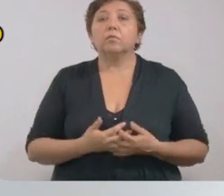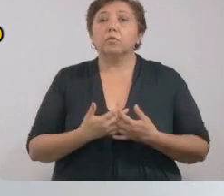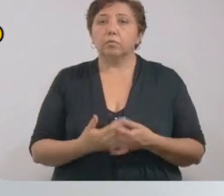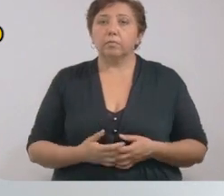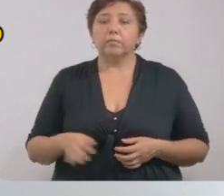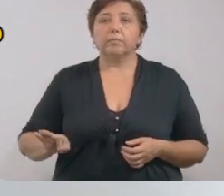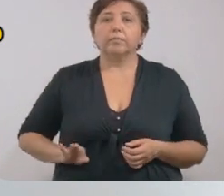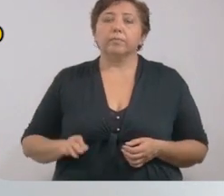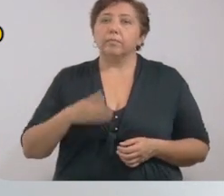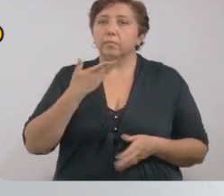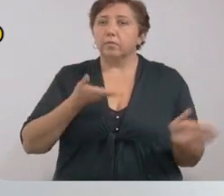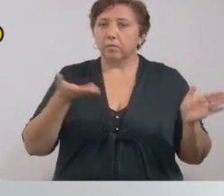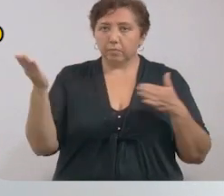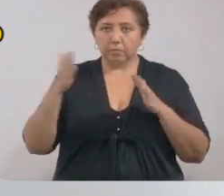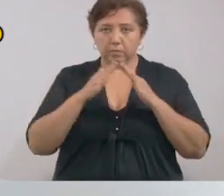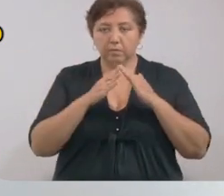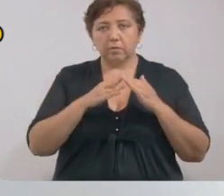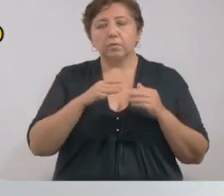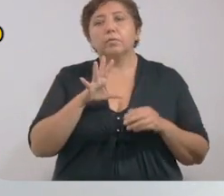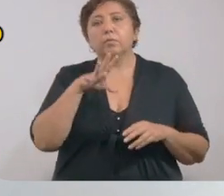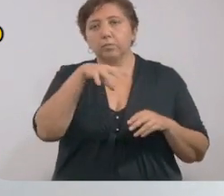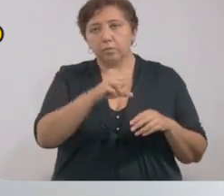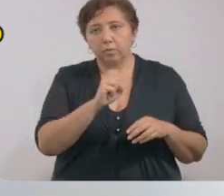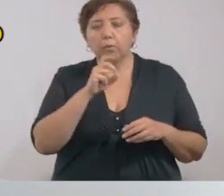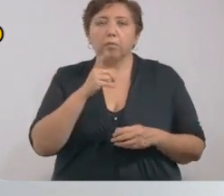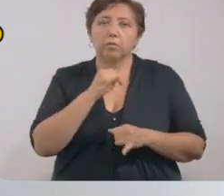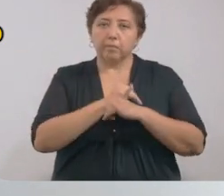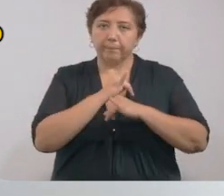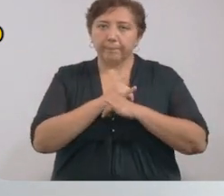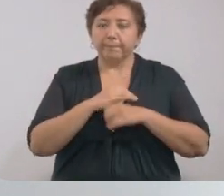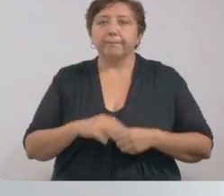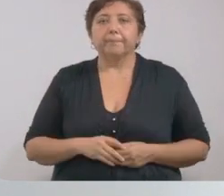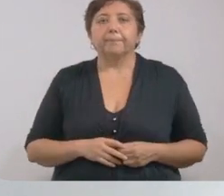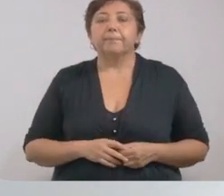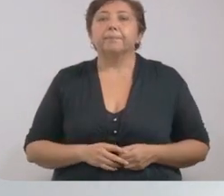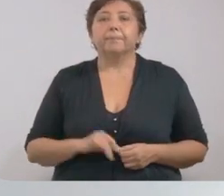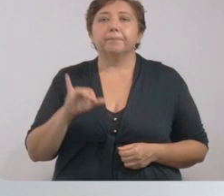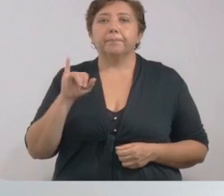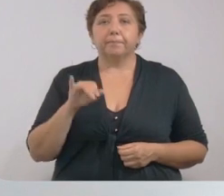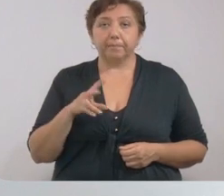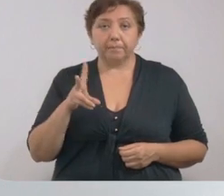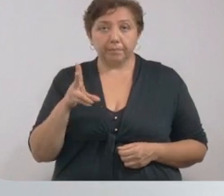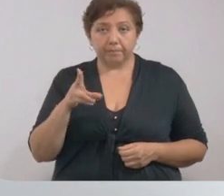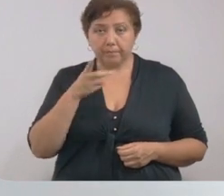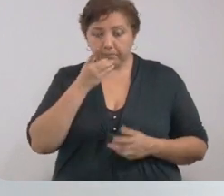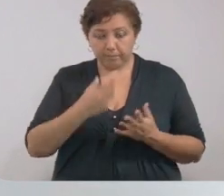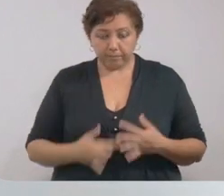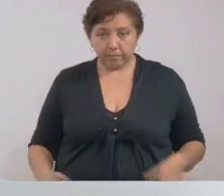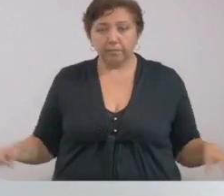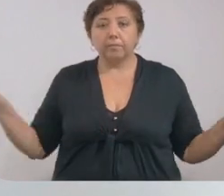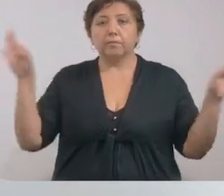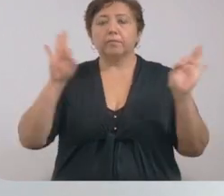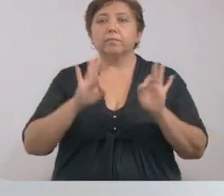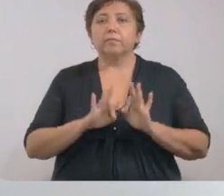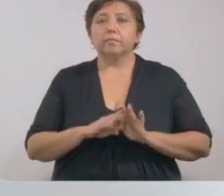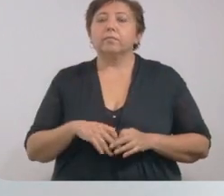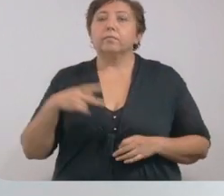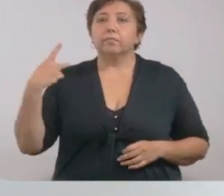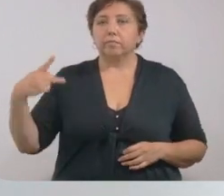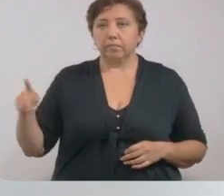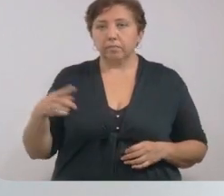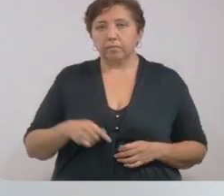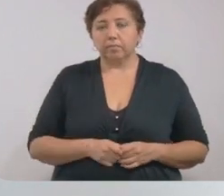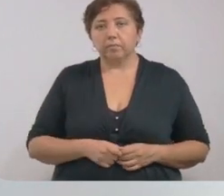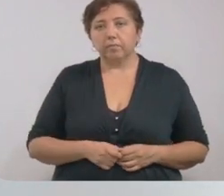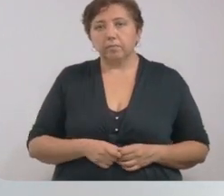modalidad de servicio a domicilio para llevar o mediante plataformas. En el caso de los negocios esenciales, serán las propias